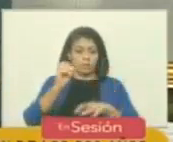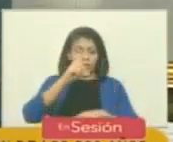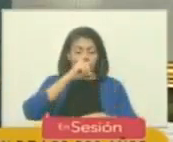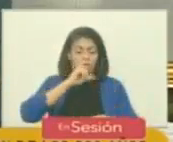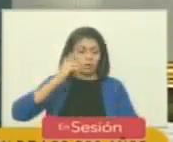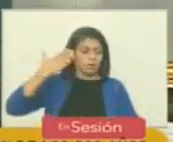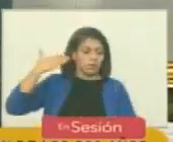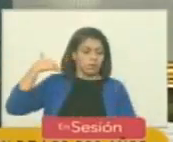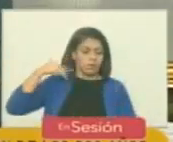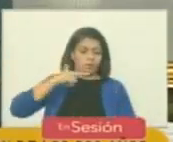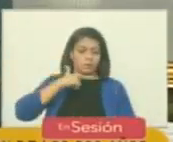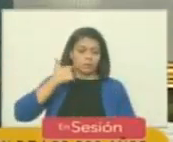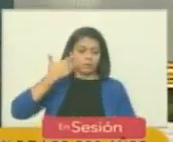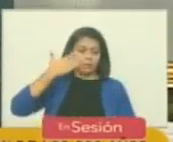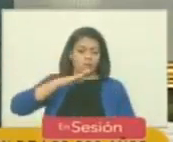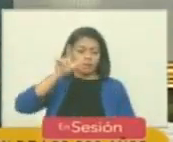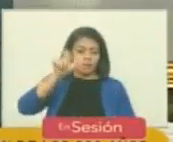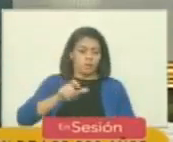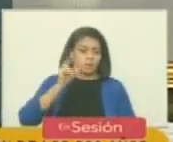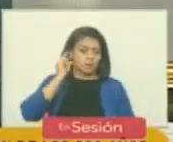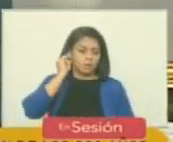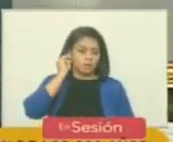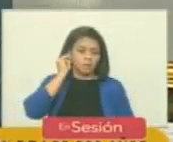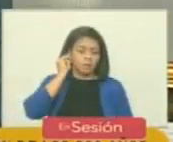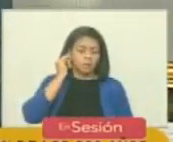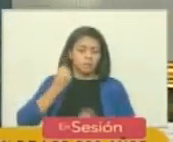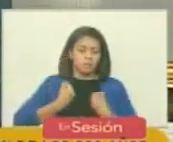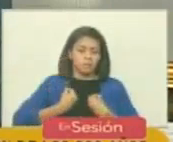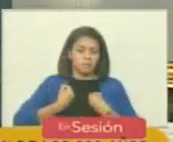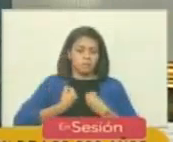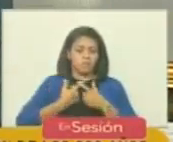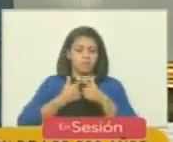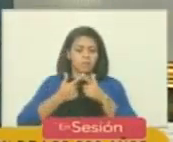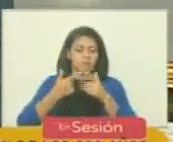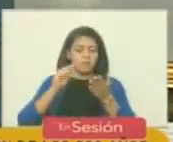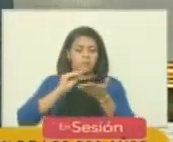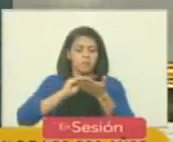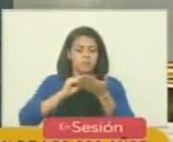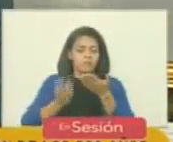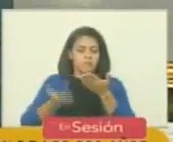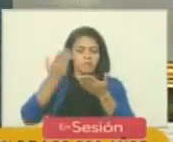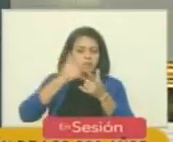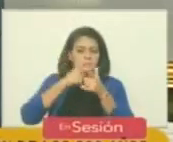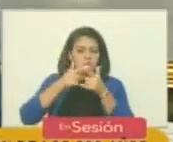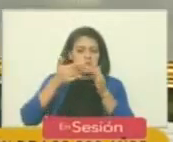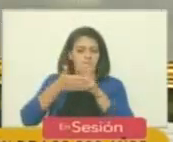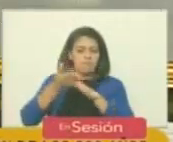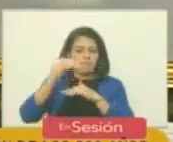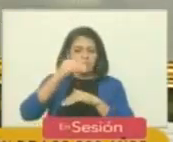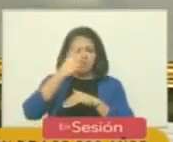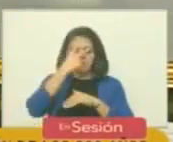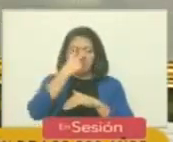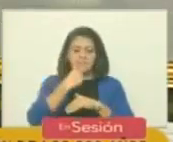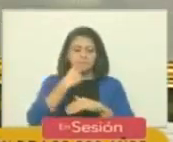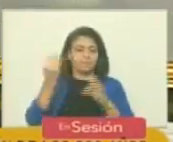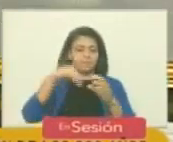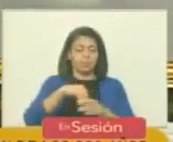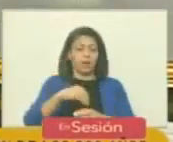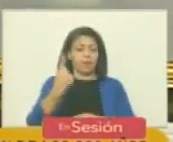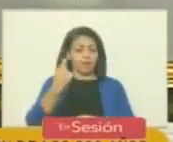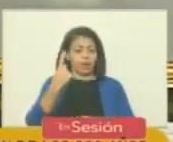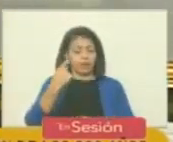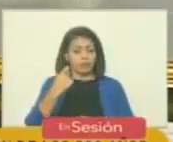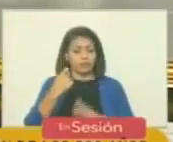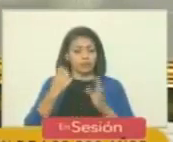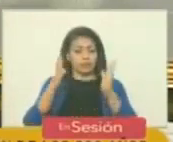murió una mujer que vivió para la redención de los más pobres de los más desposeídos